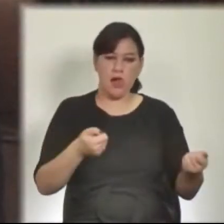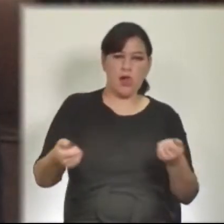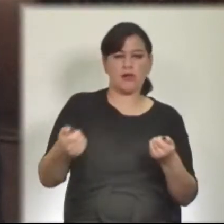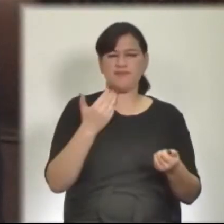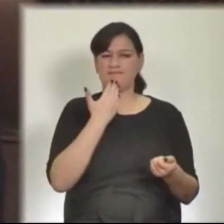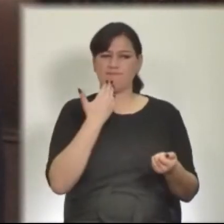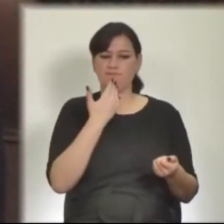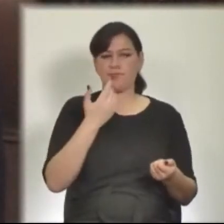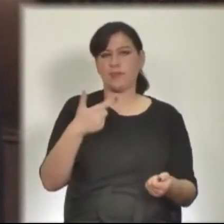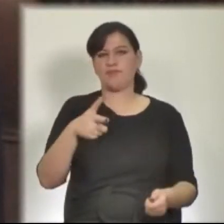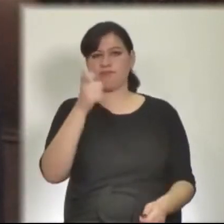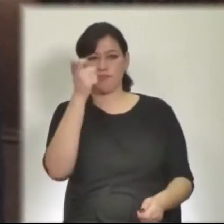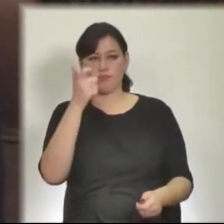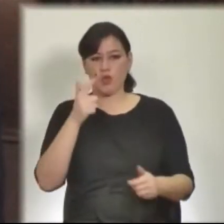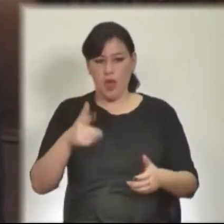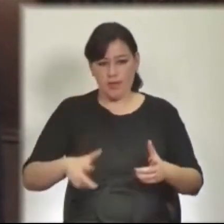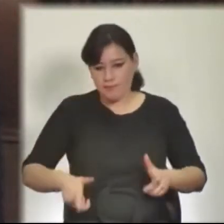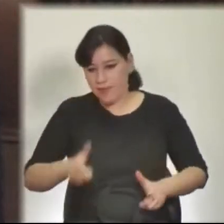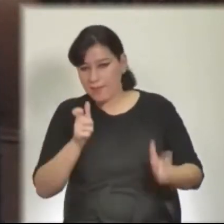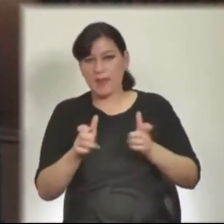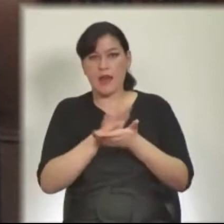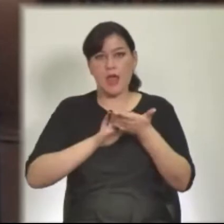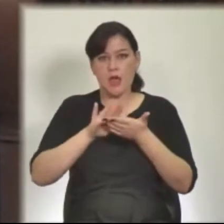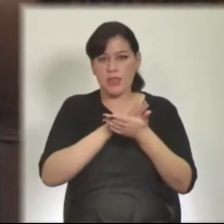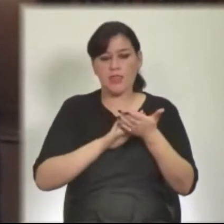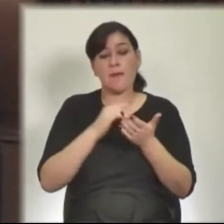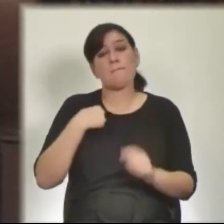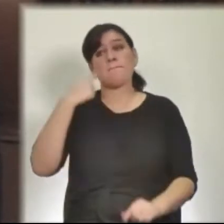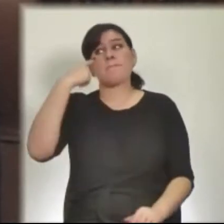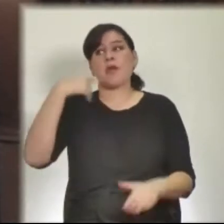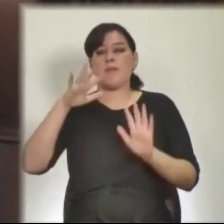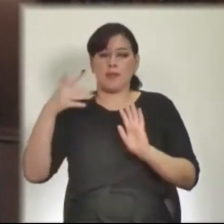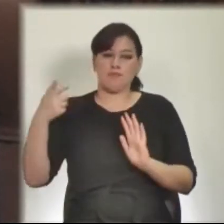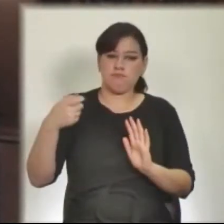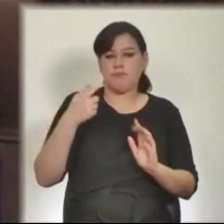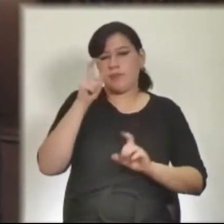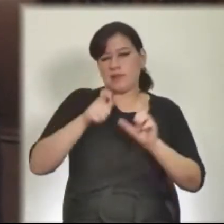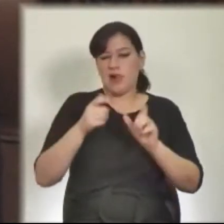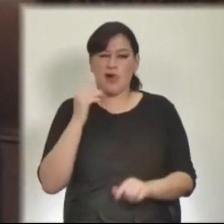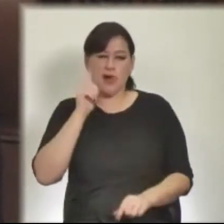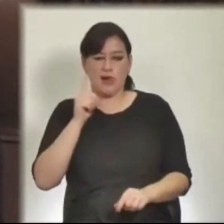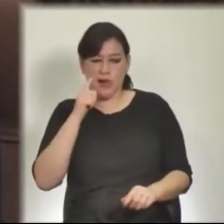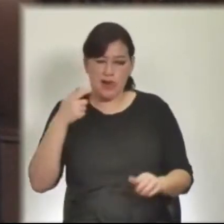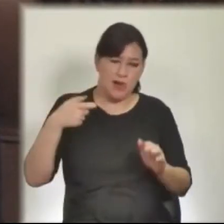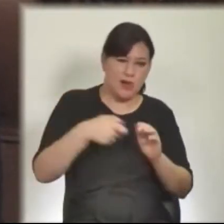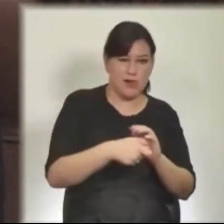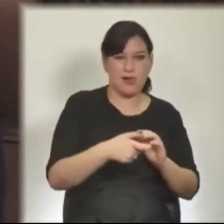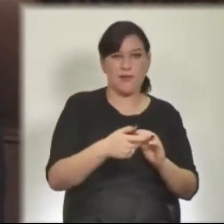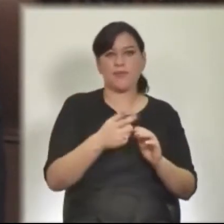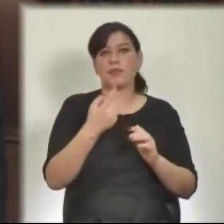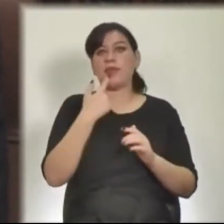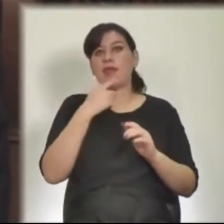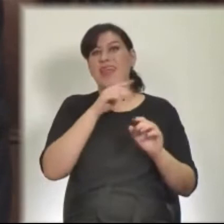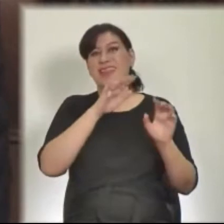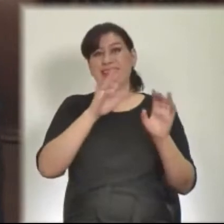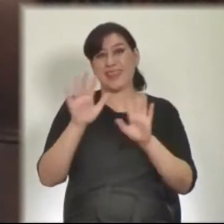no estaba armado, la investigación concluyó que le plantaron un arma en la escena. El 10 de abril, un agente se resistió a una